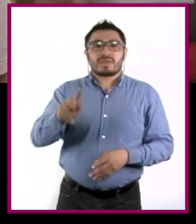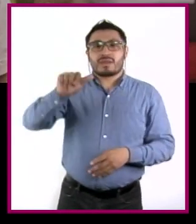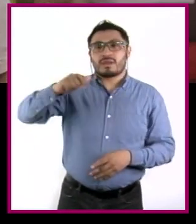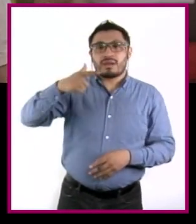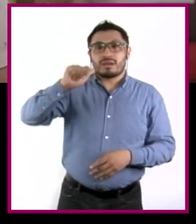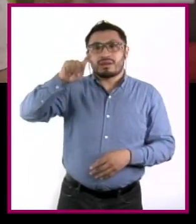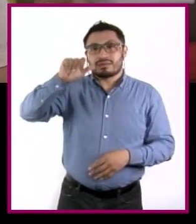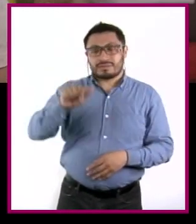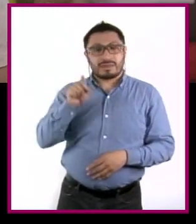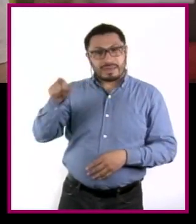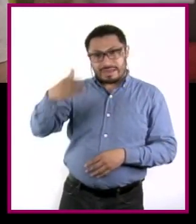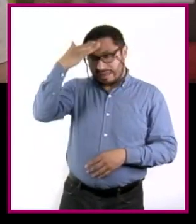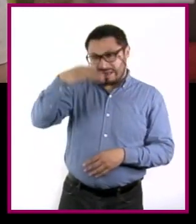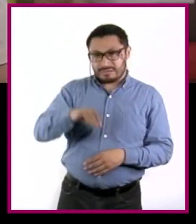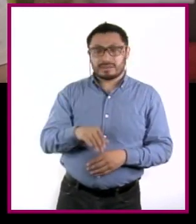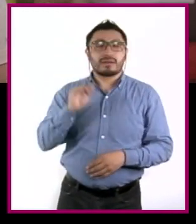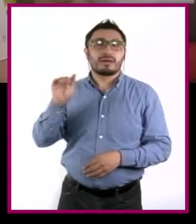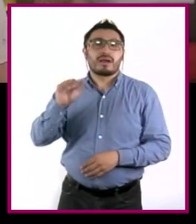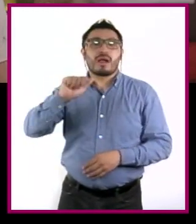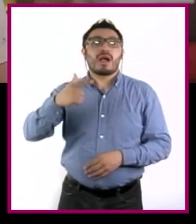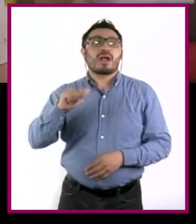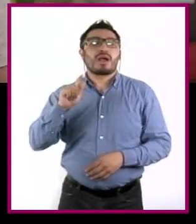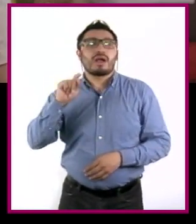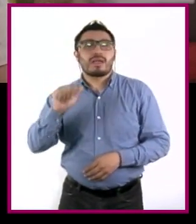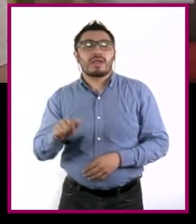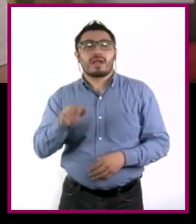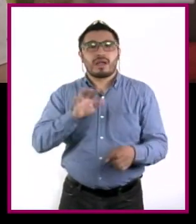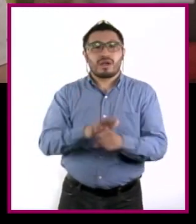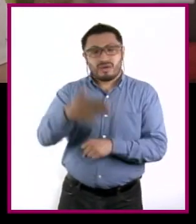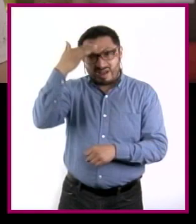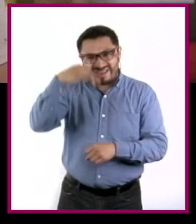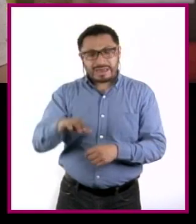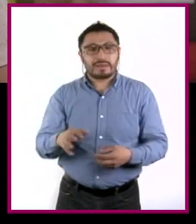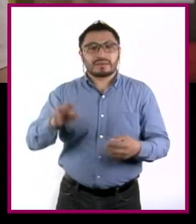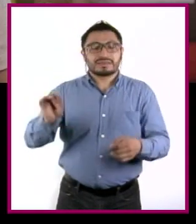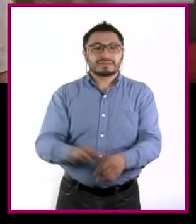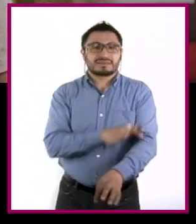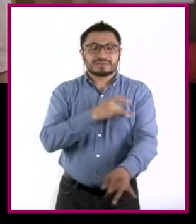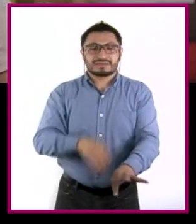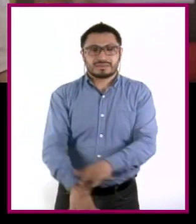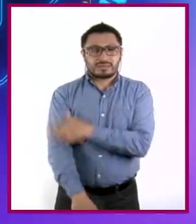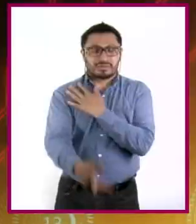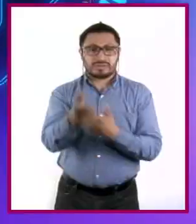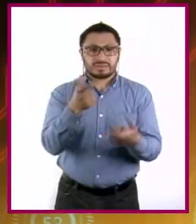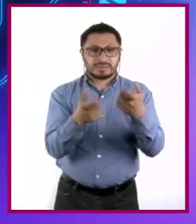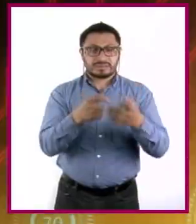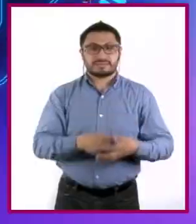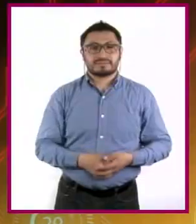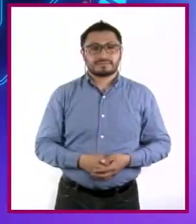debe de saber mejor. ¡Agatha! ¿Qué sabes de las emociones y el dinero?